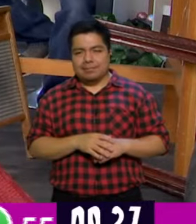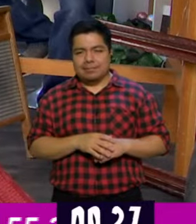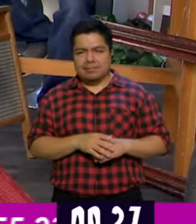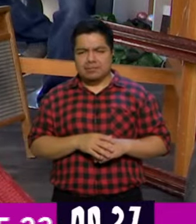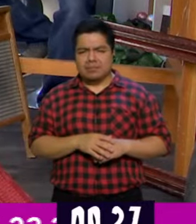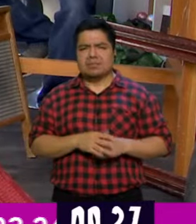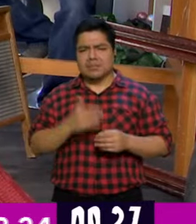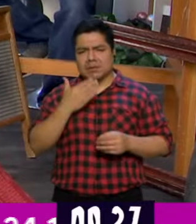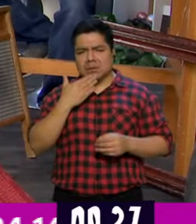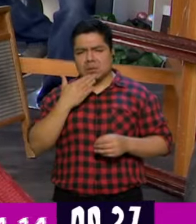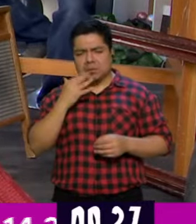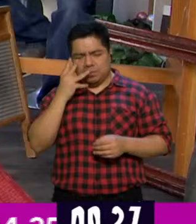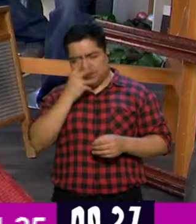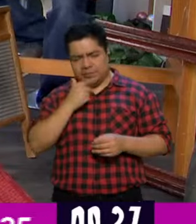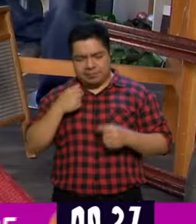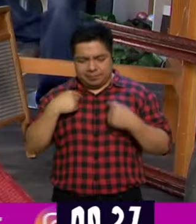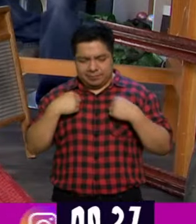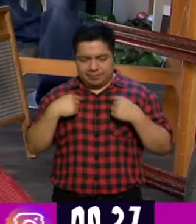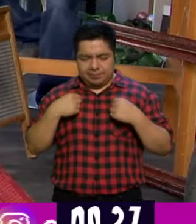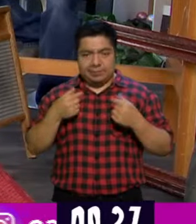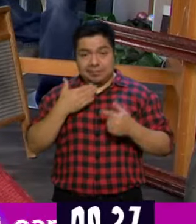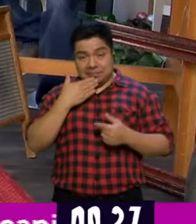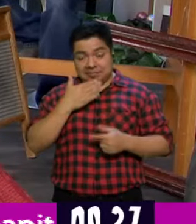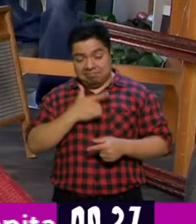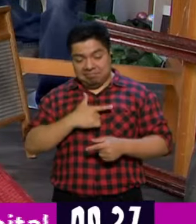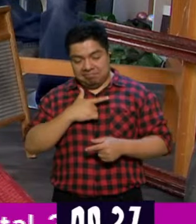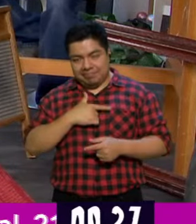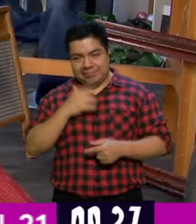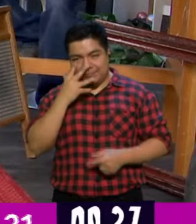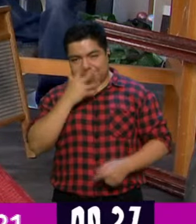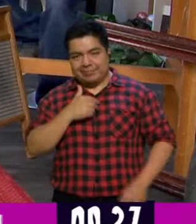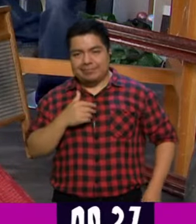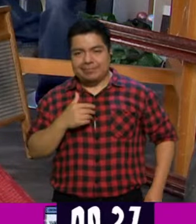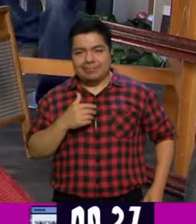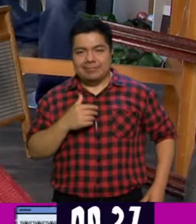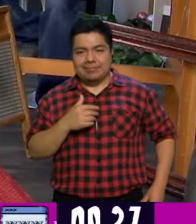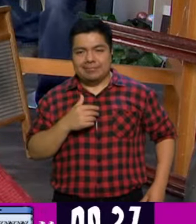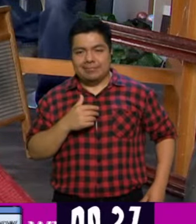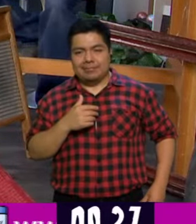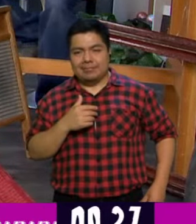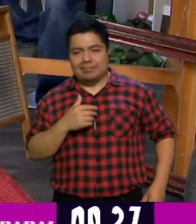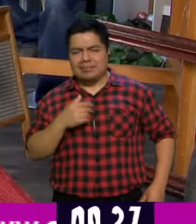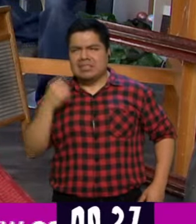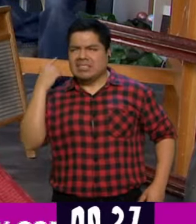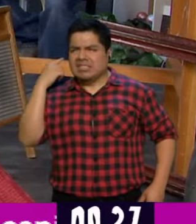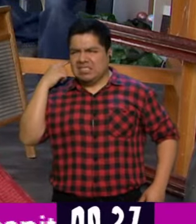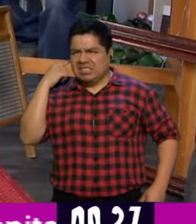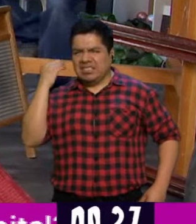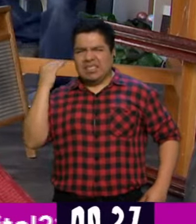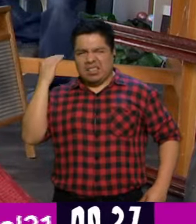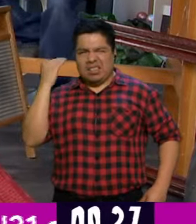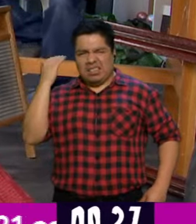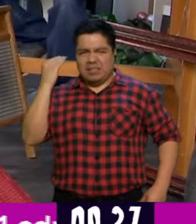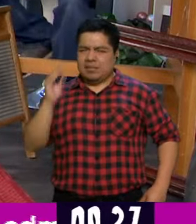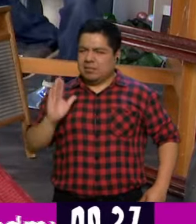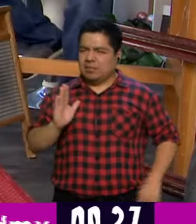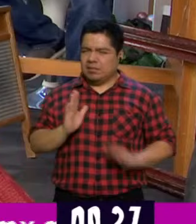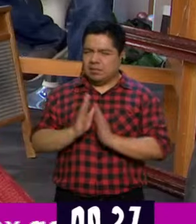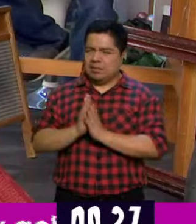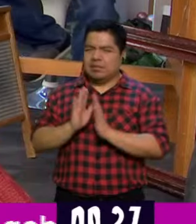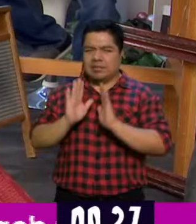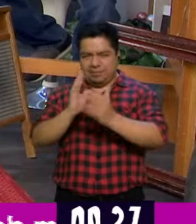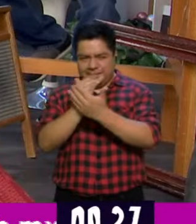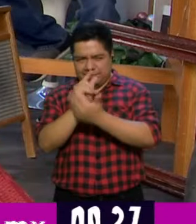Oiga, qué bonita su blusa. Ay, además súper ligerita porque nos estamos atando. Al del audio.